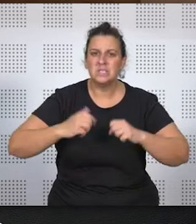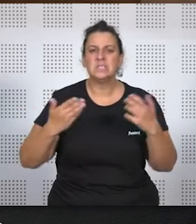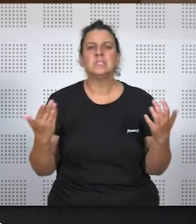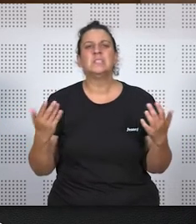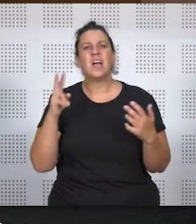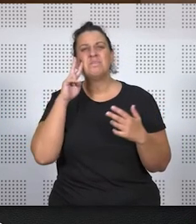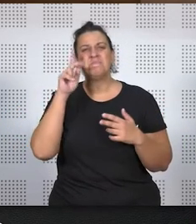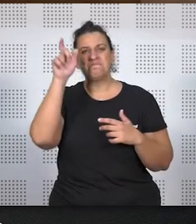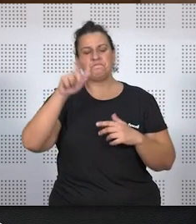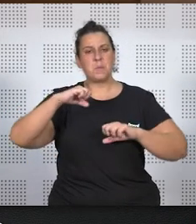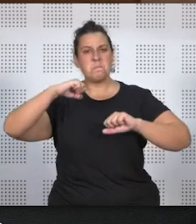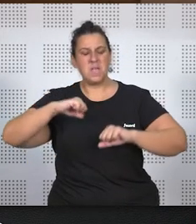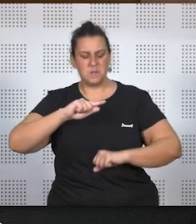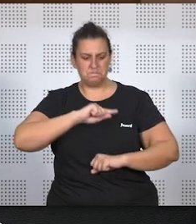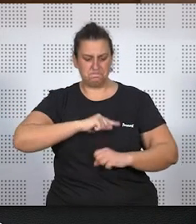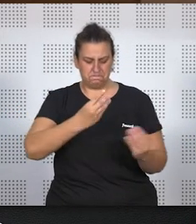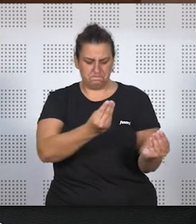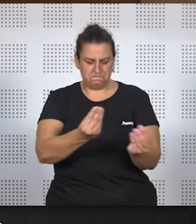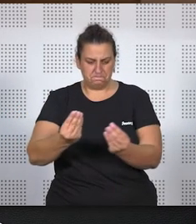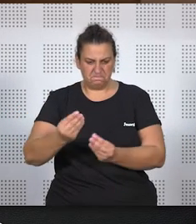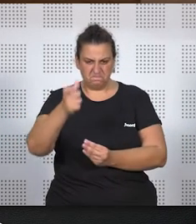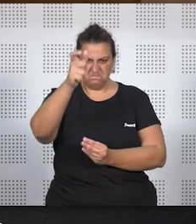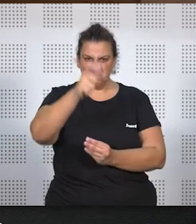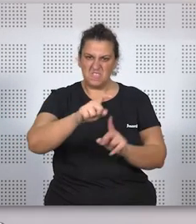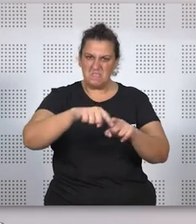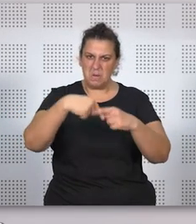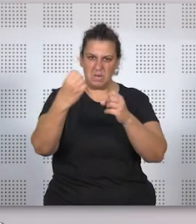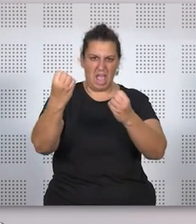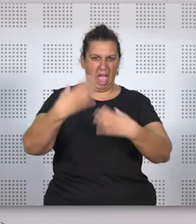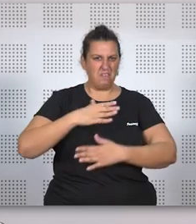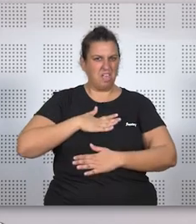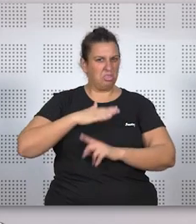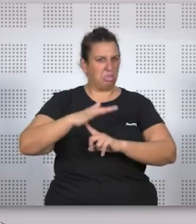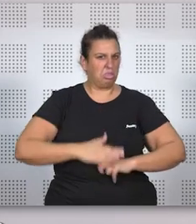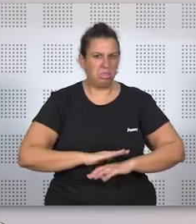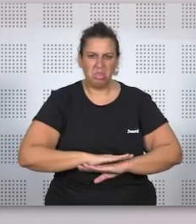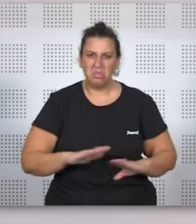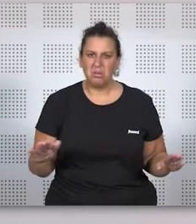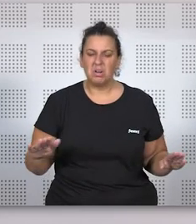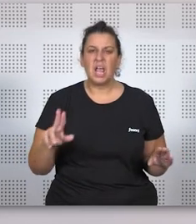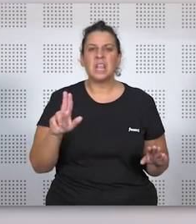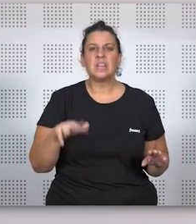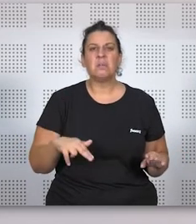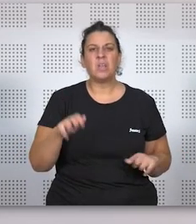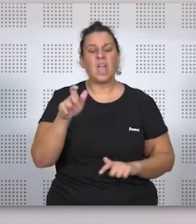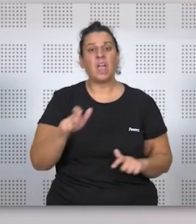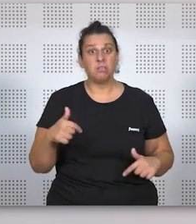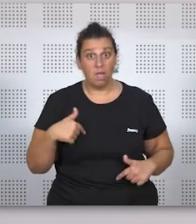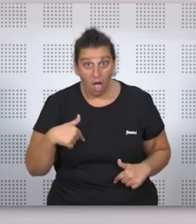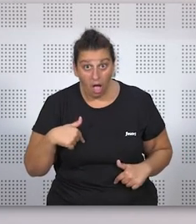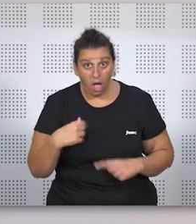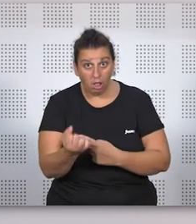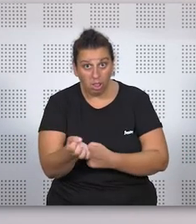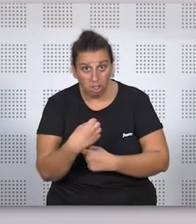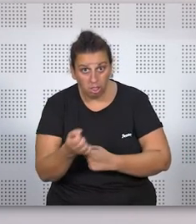Ha habido mayores que se han sentido abandonados por familiares y se ha incrementado el número, por lo menos, de intentos de